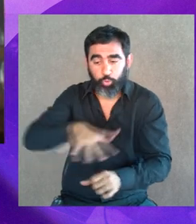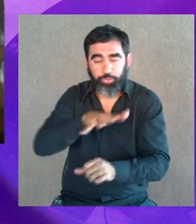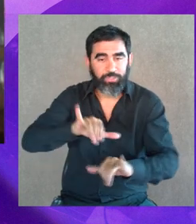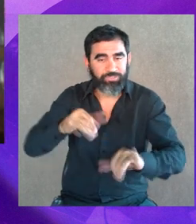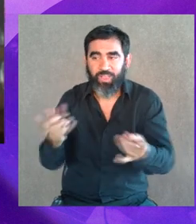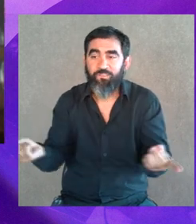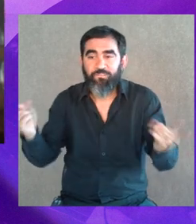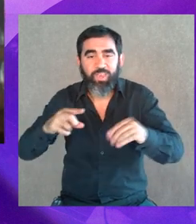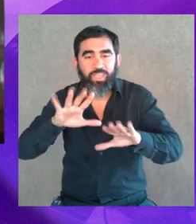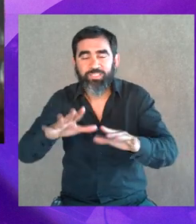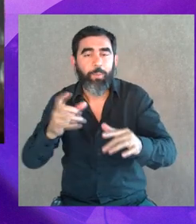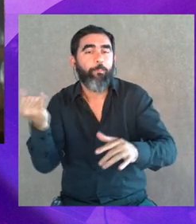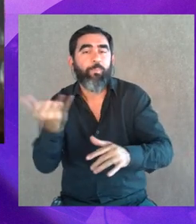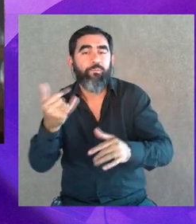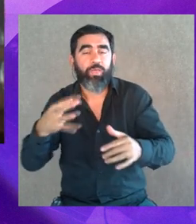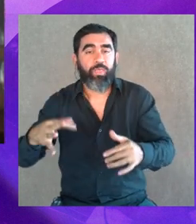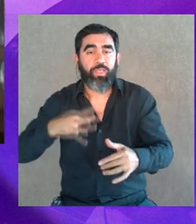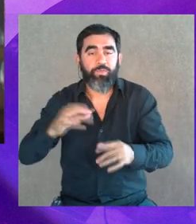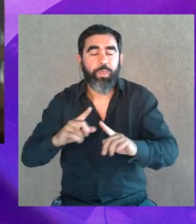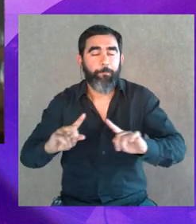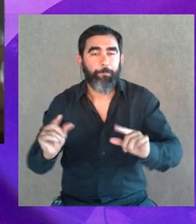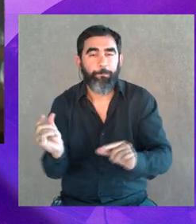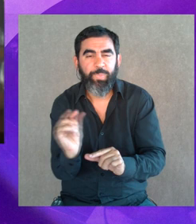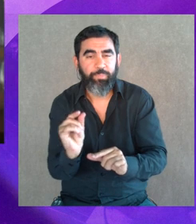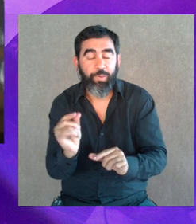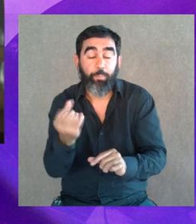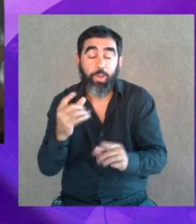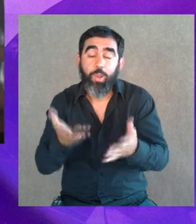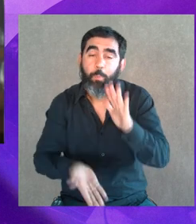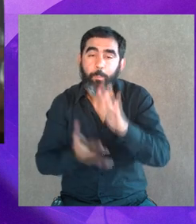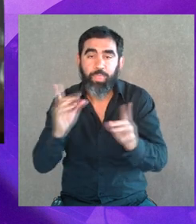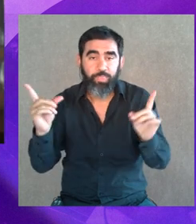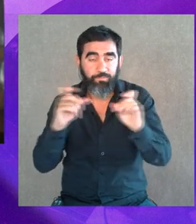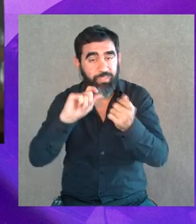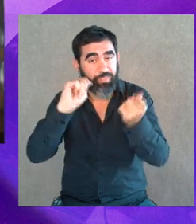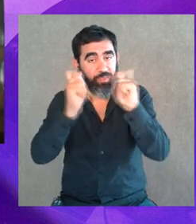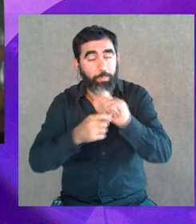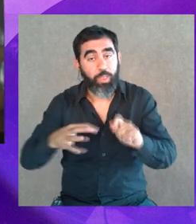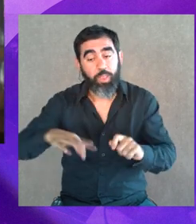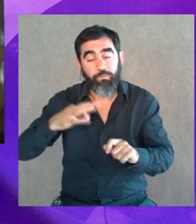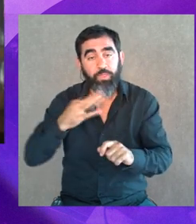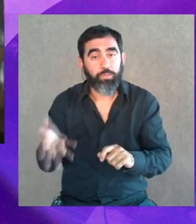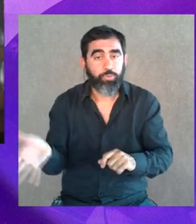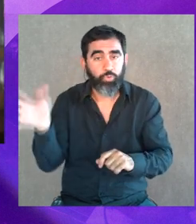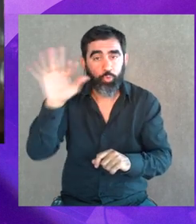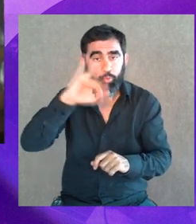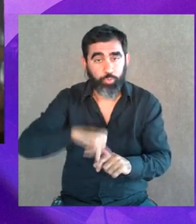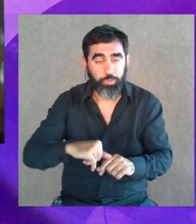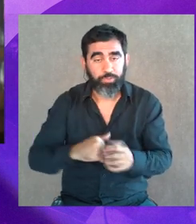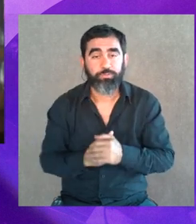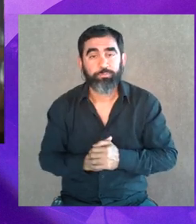aparece ya hasta en esas cosas tan mínimas, porque lo más difícil de cambiar es la vida cotidiana.